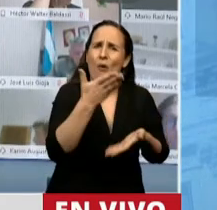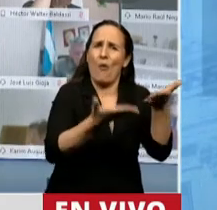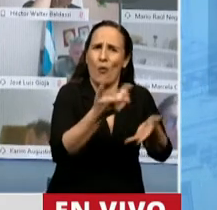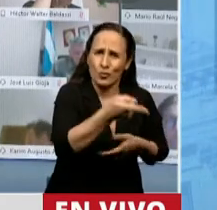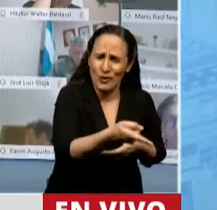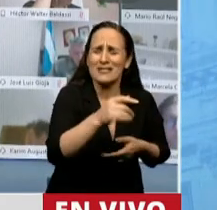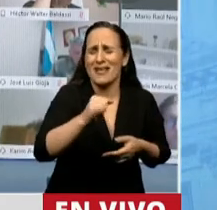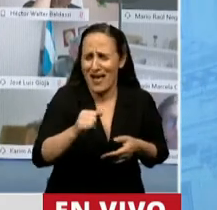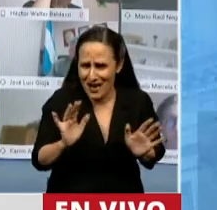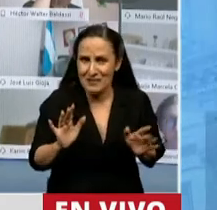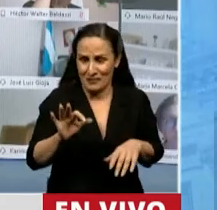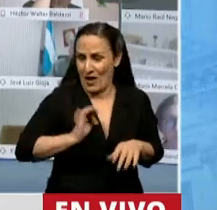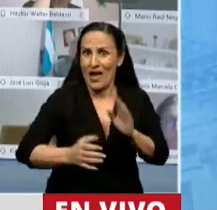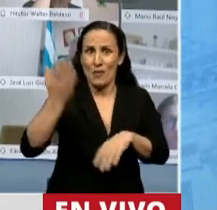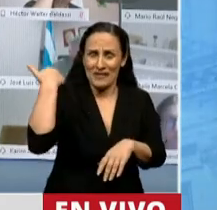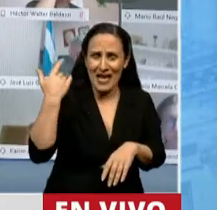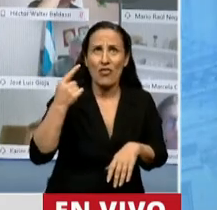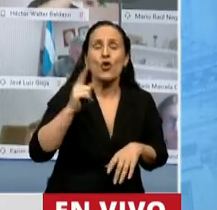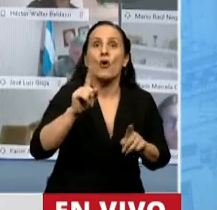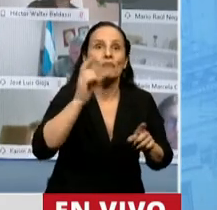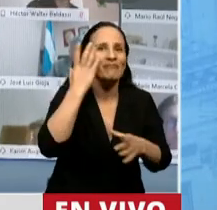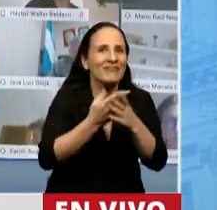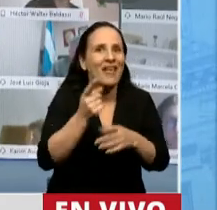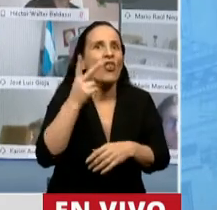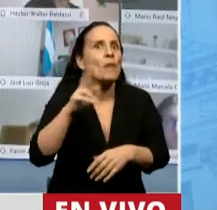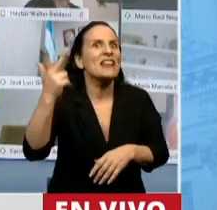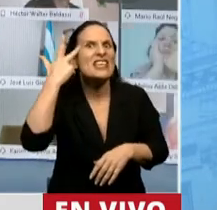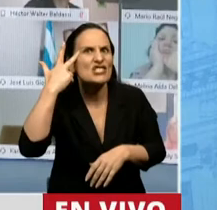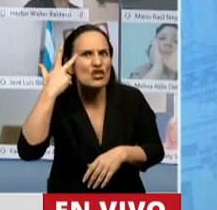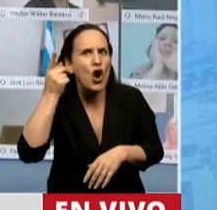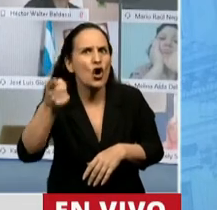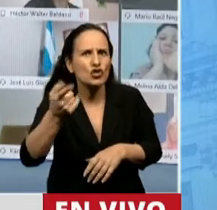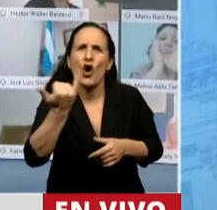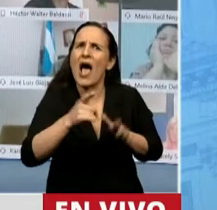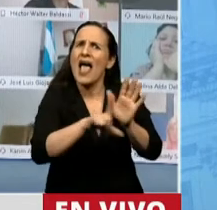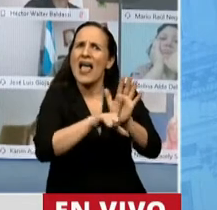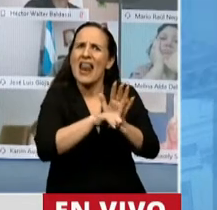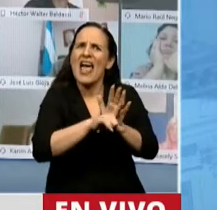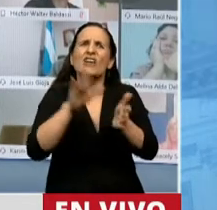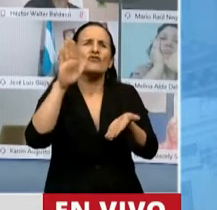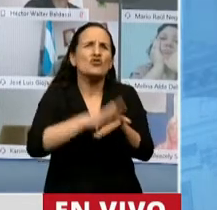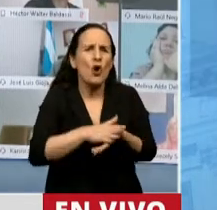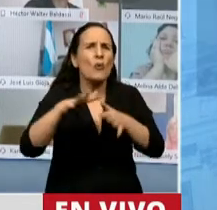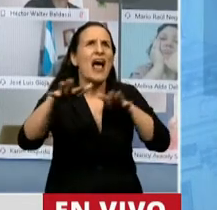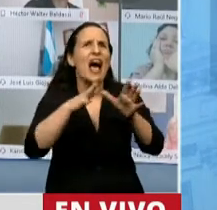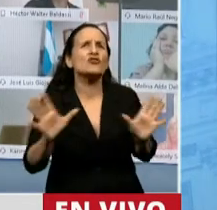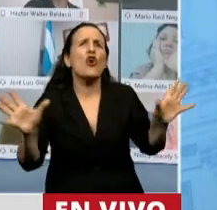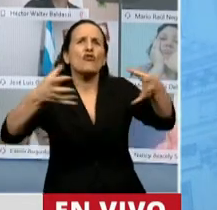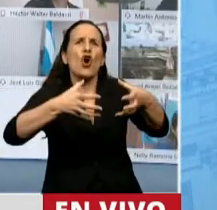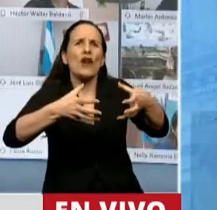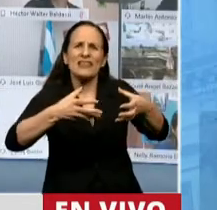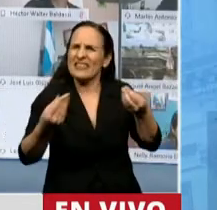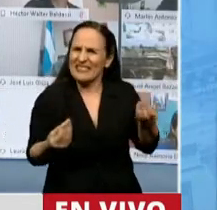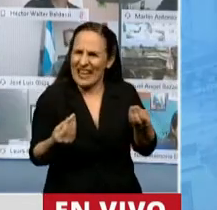Yo llevo acá, el año pasado, en el año 2018, perdón, discutimos la ley de las acciones colectivas. ¿Qué es la ley de las acciones colectivas?